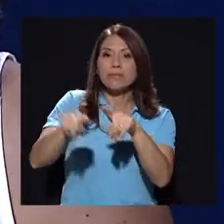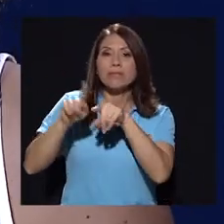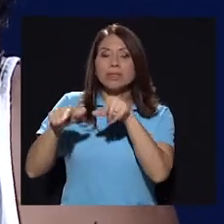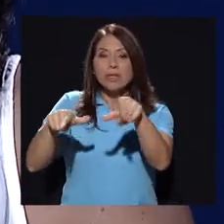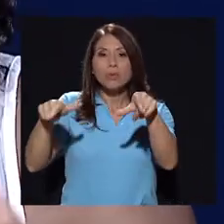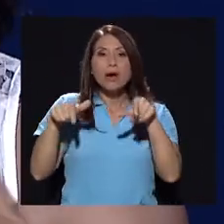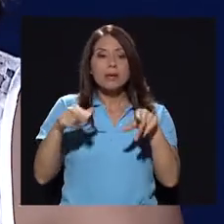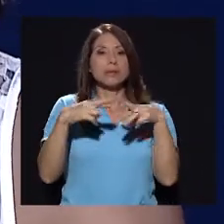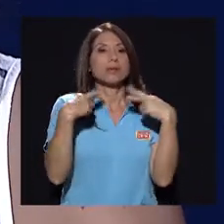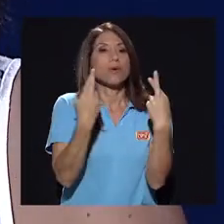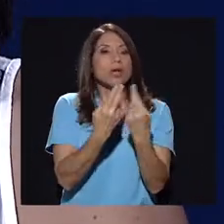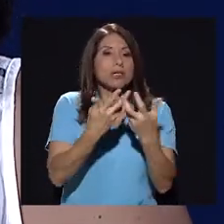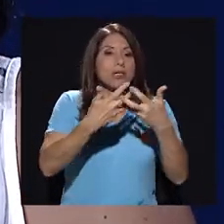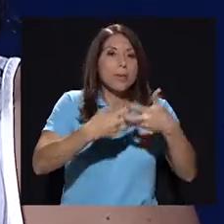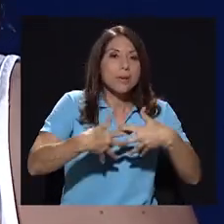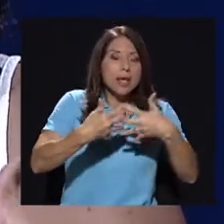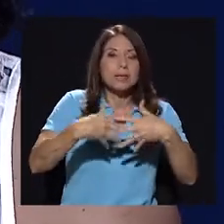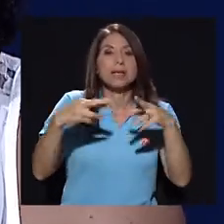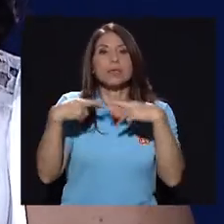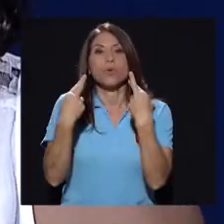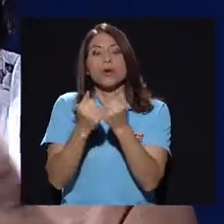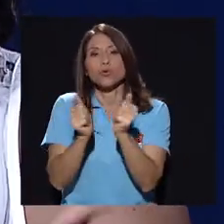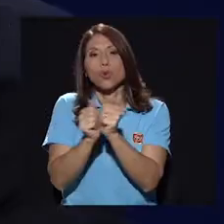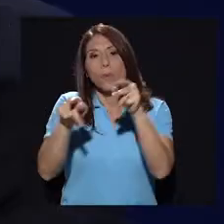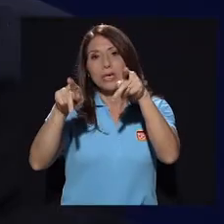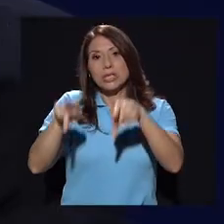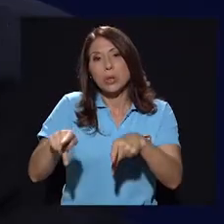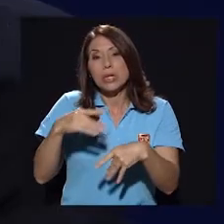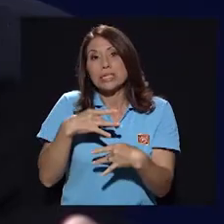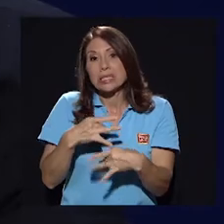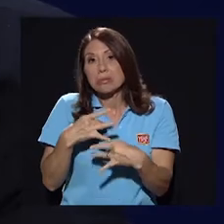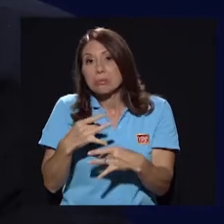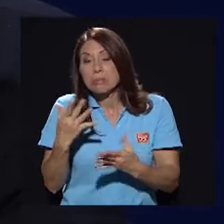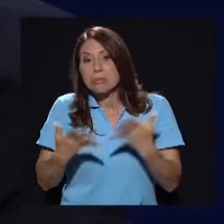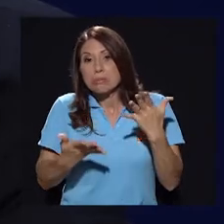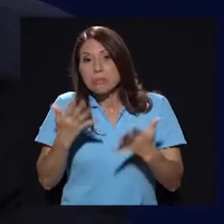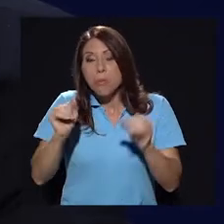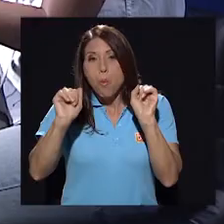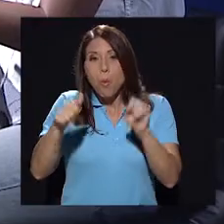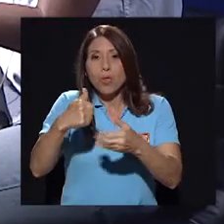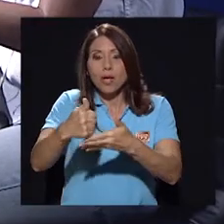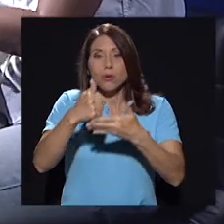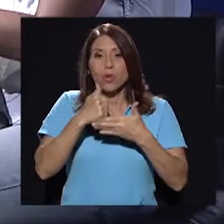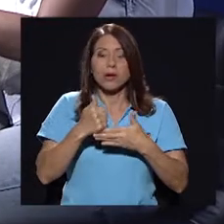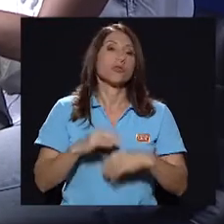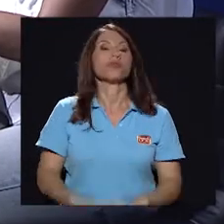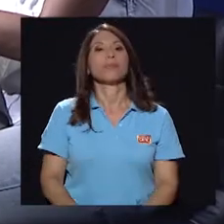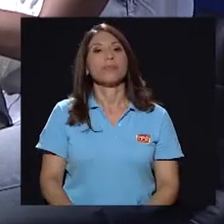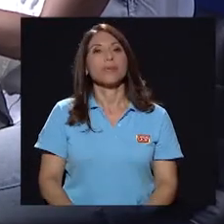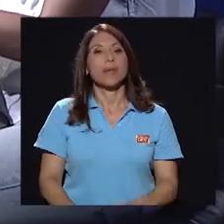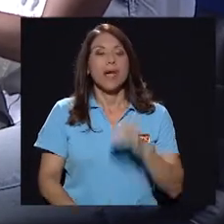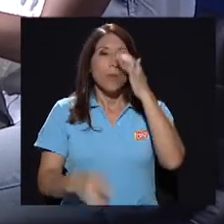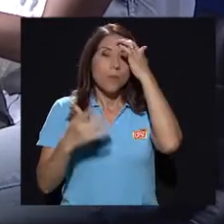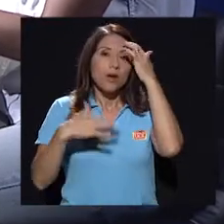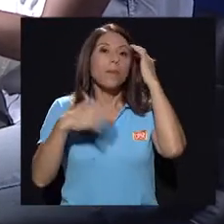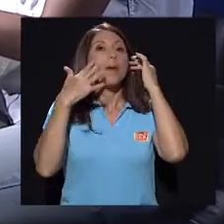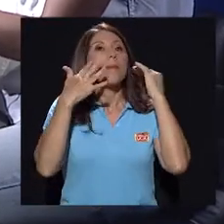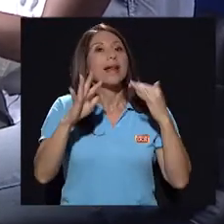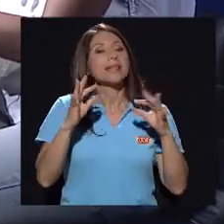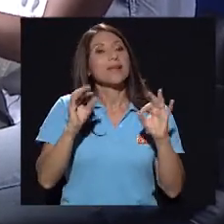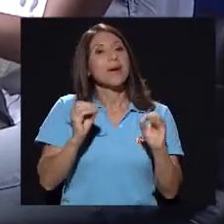y a reunirnos con empresas, con personas que creíamos que les podía interesar y que podían ayudarnos a conseguir ese dinero. bastante